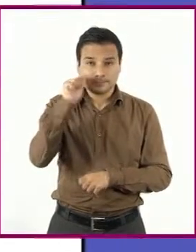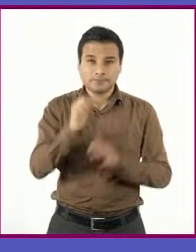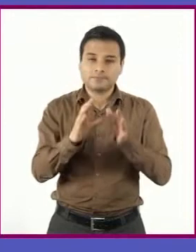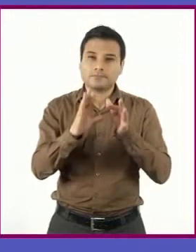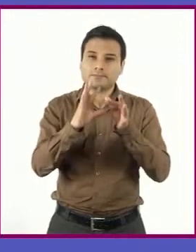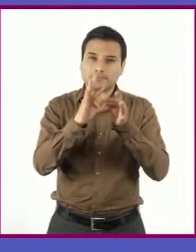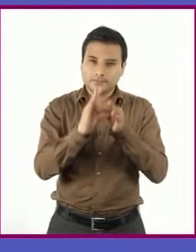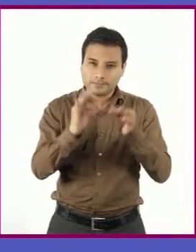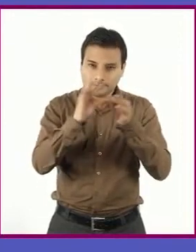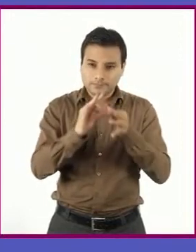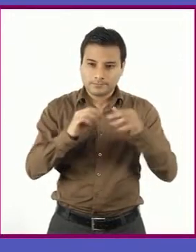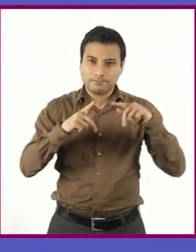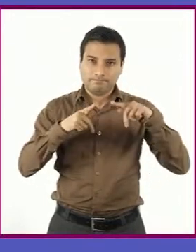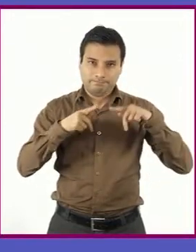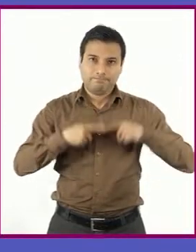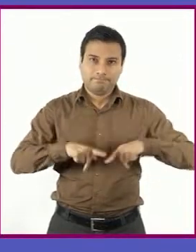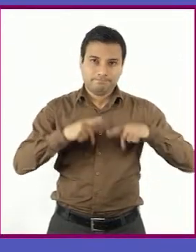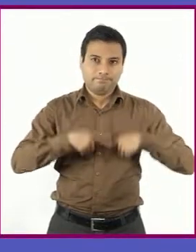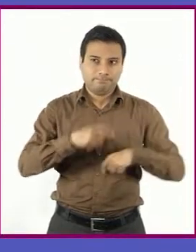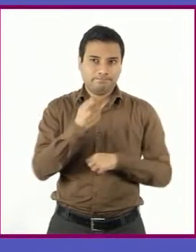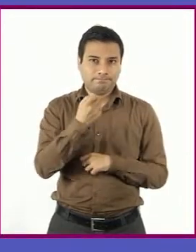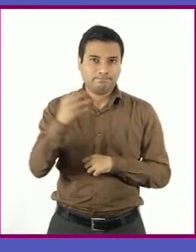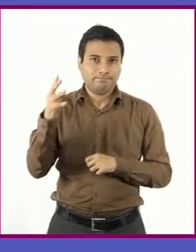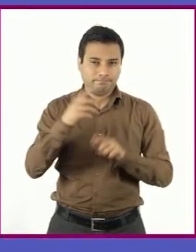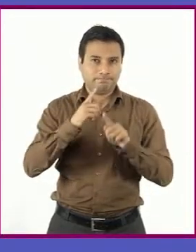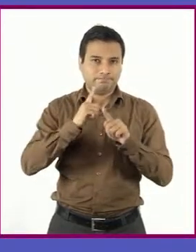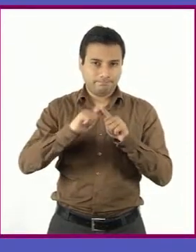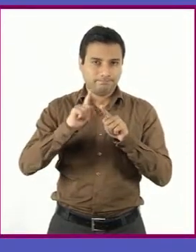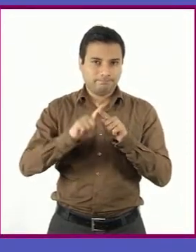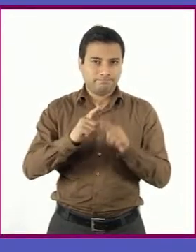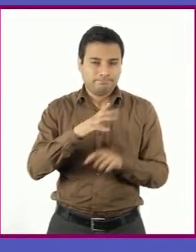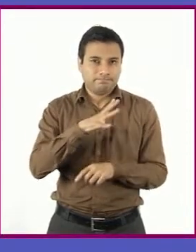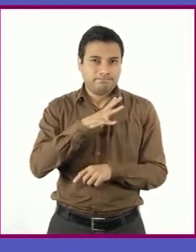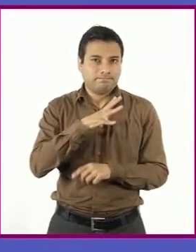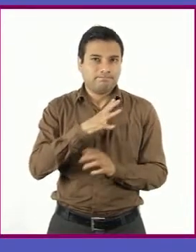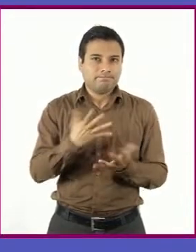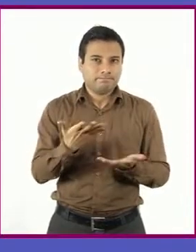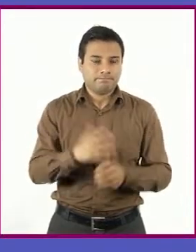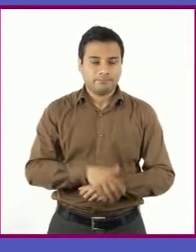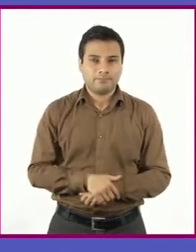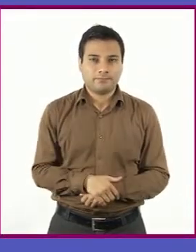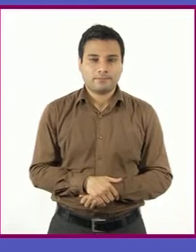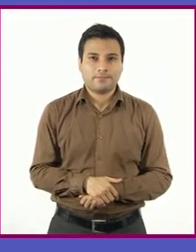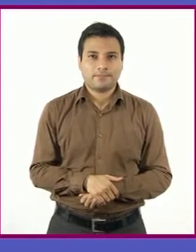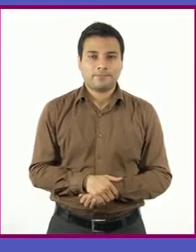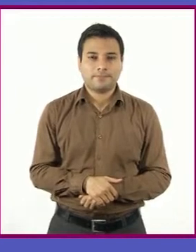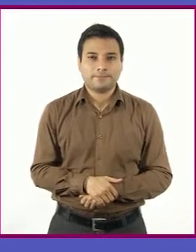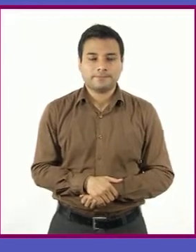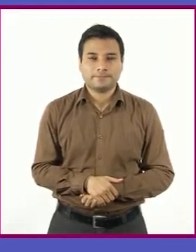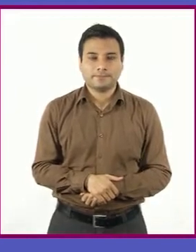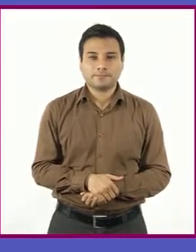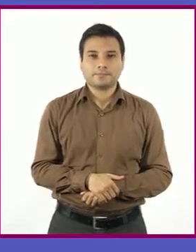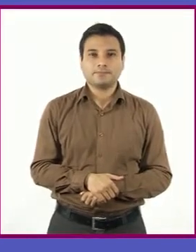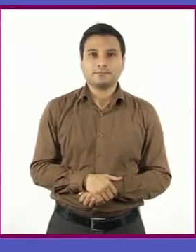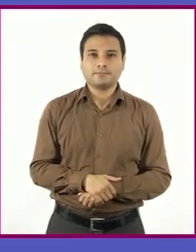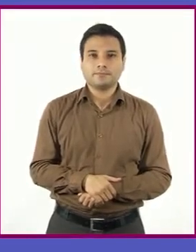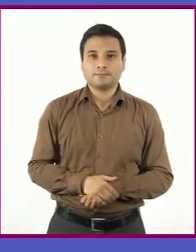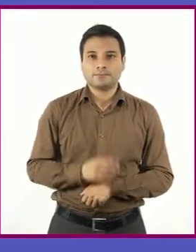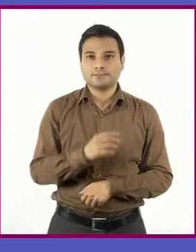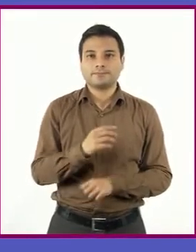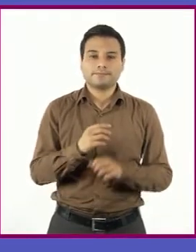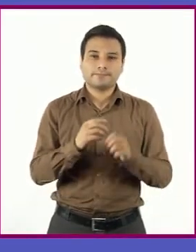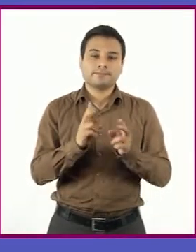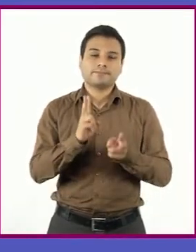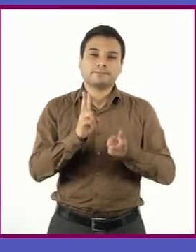de varios personajes estrechamente relacionados con sus años de infancia, pues además de su madre,